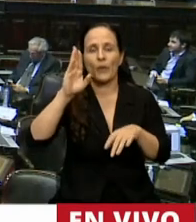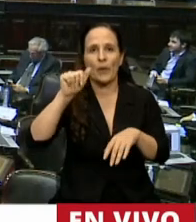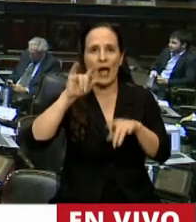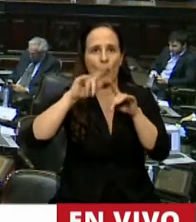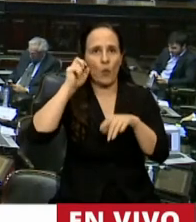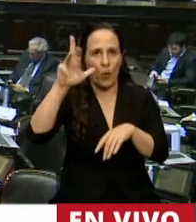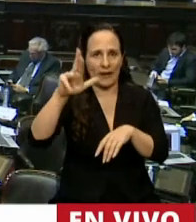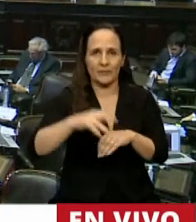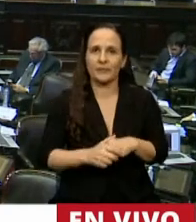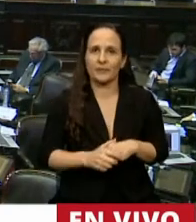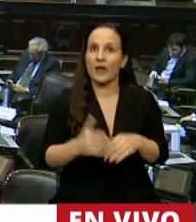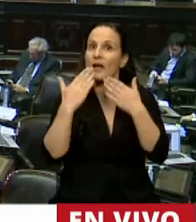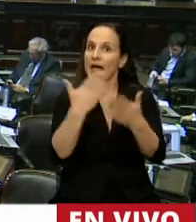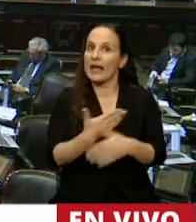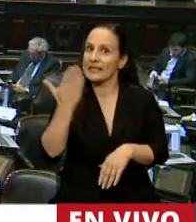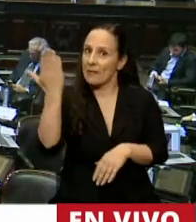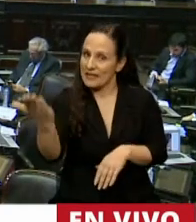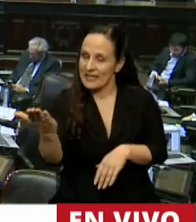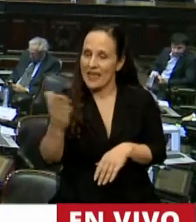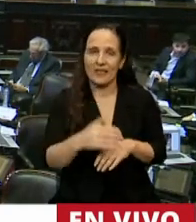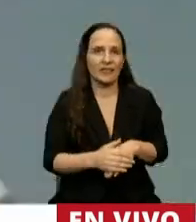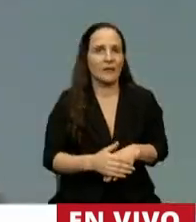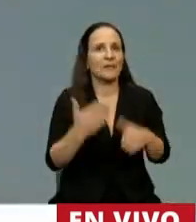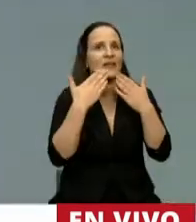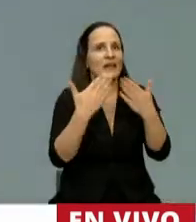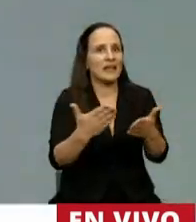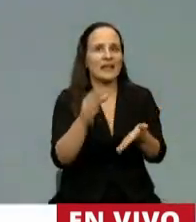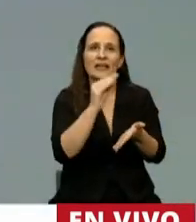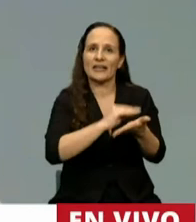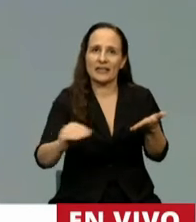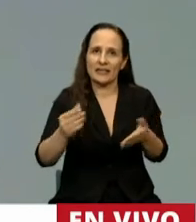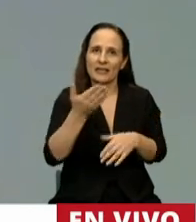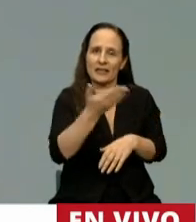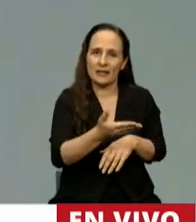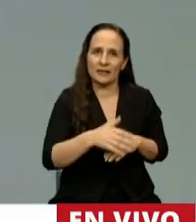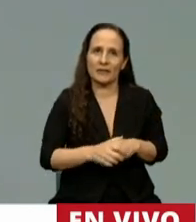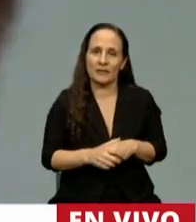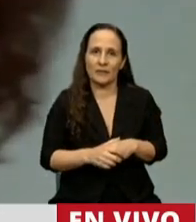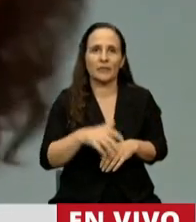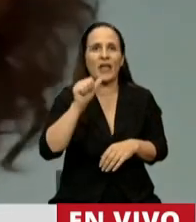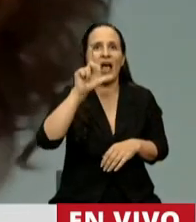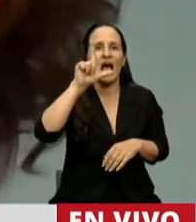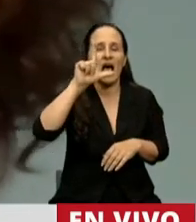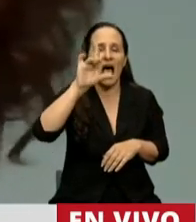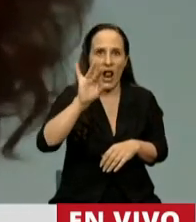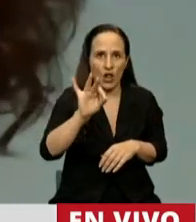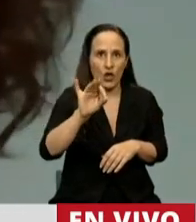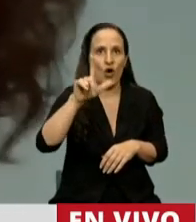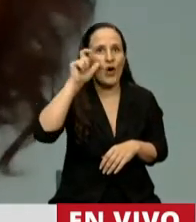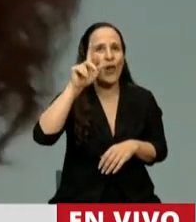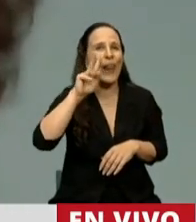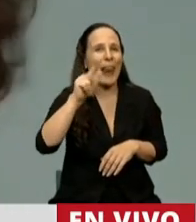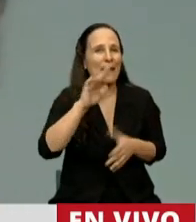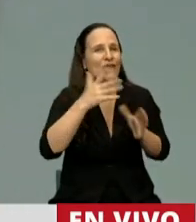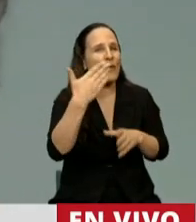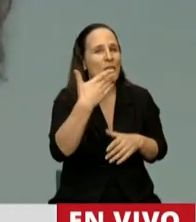Gracias, señor presidente. Gracias, diputado Aldo Leiva, por sus